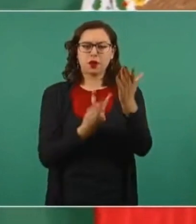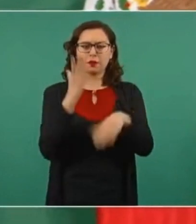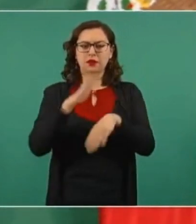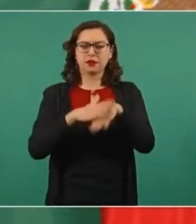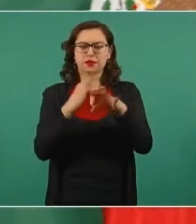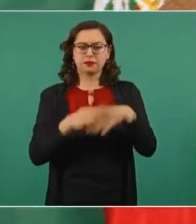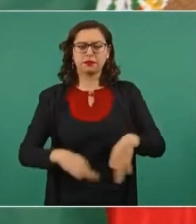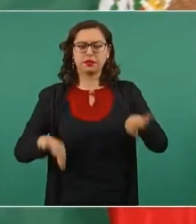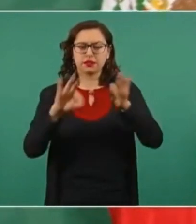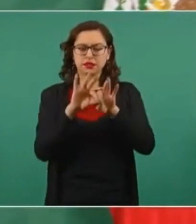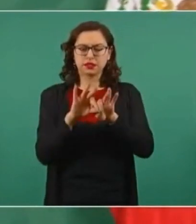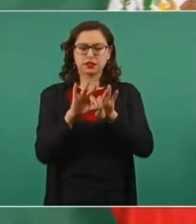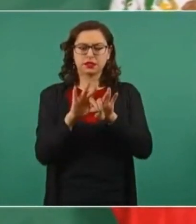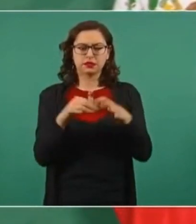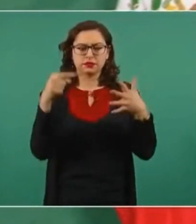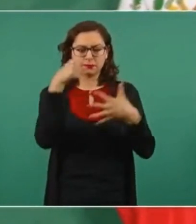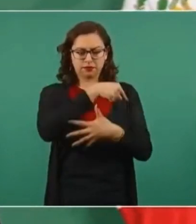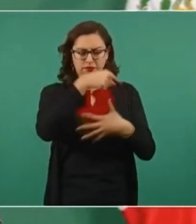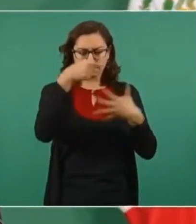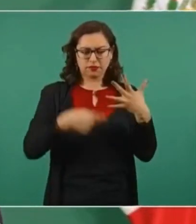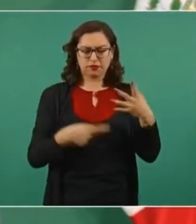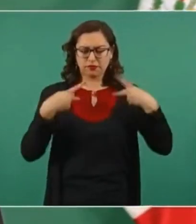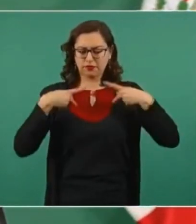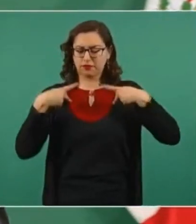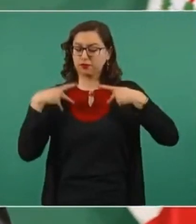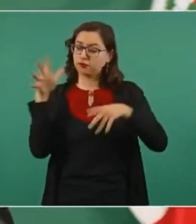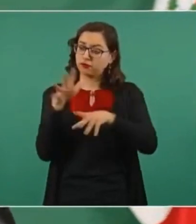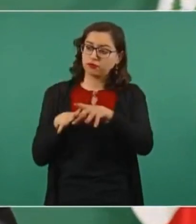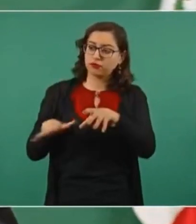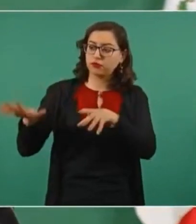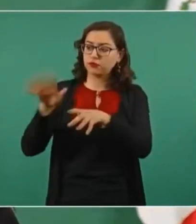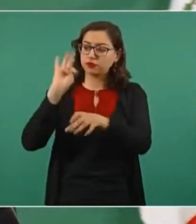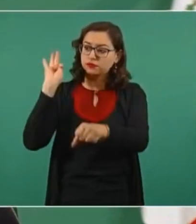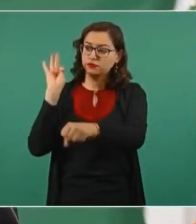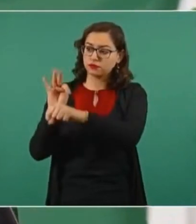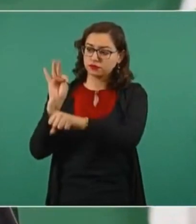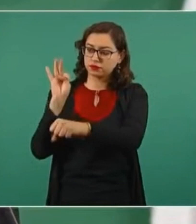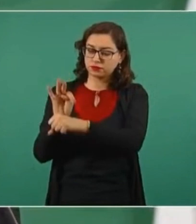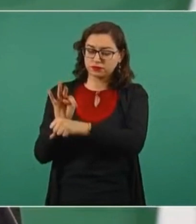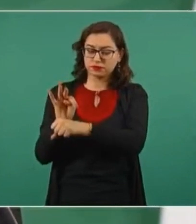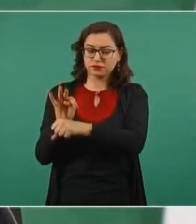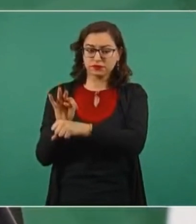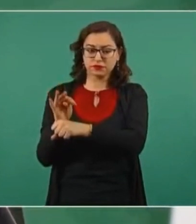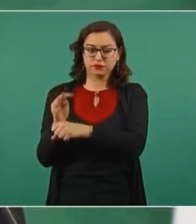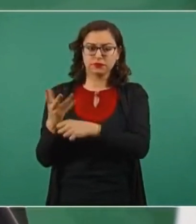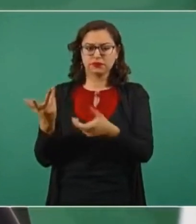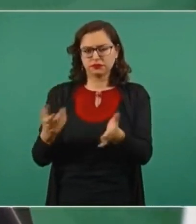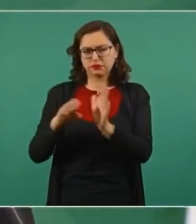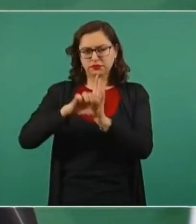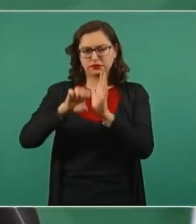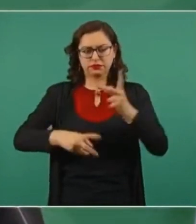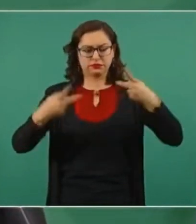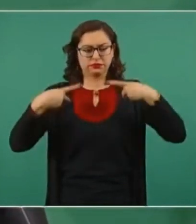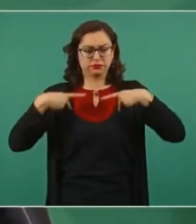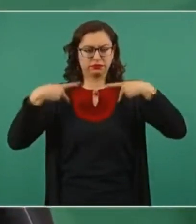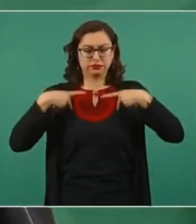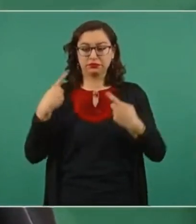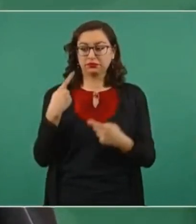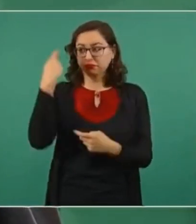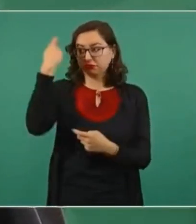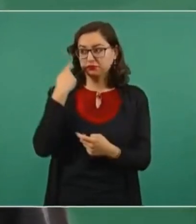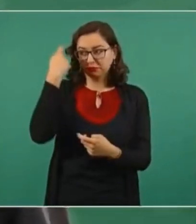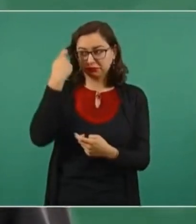al bienestar de la gente, como es el caso de las pensiones a los adultos mayores,